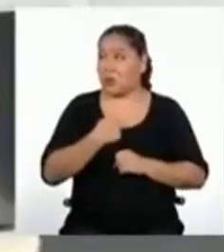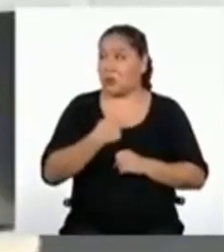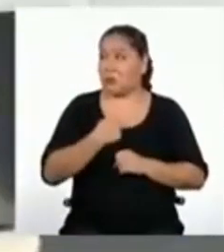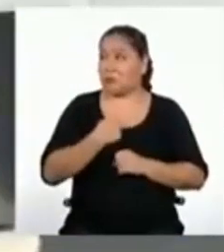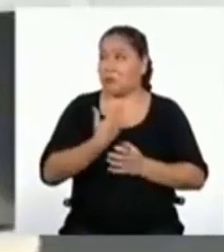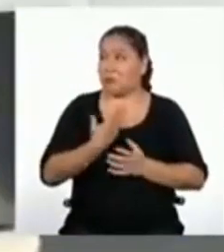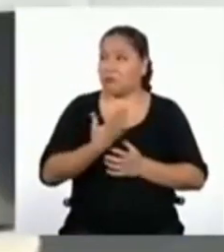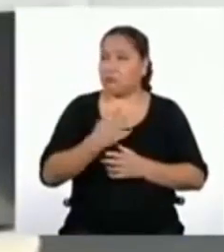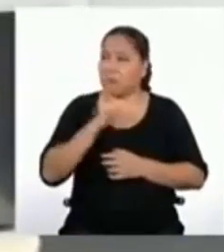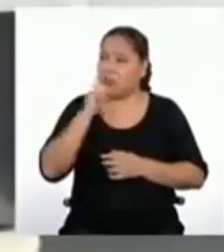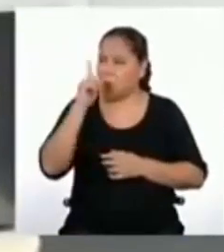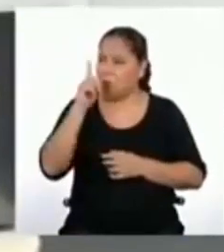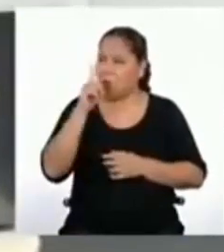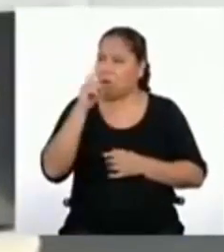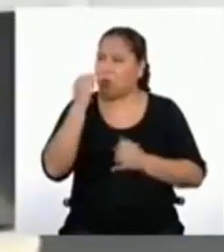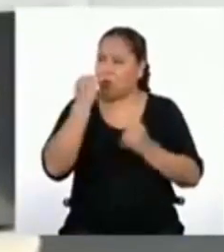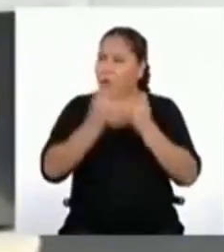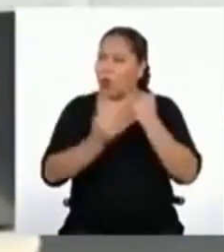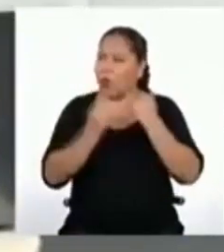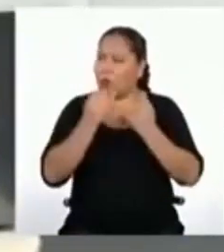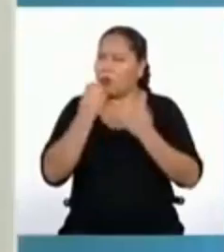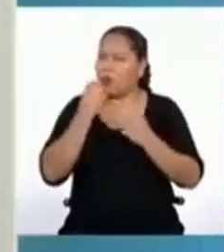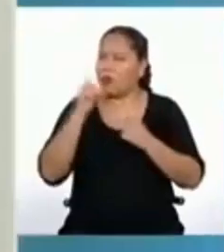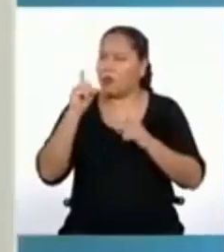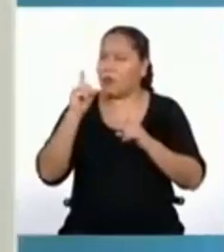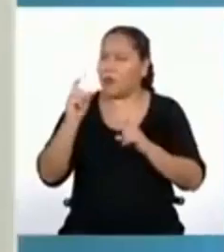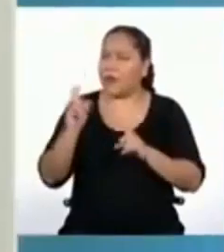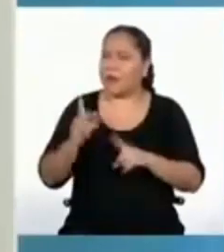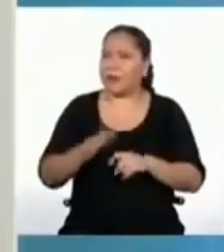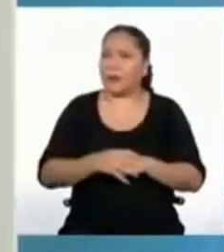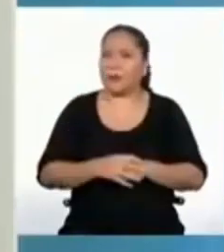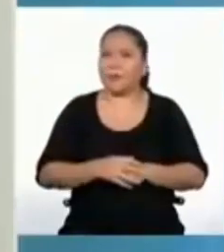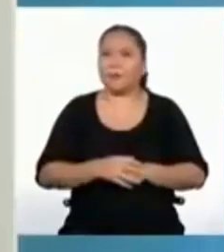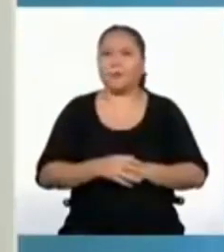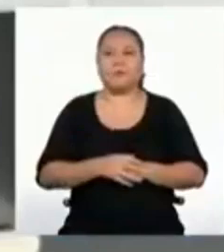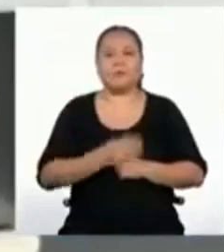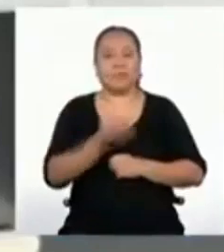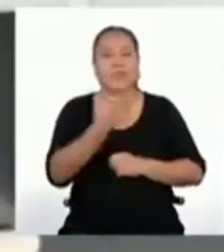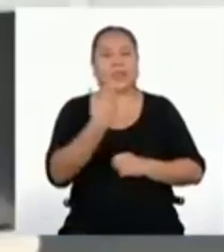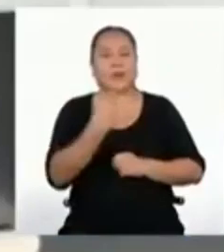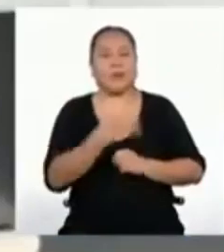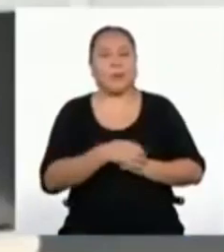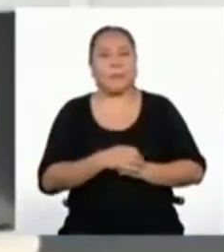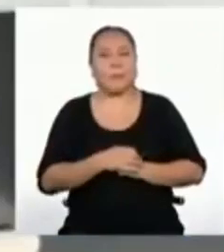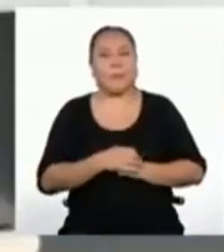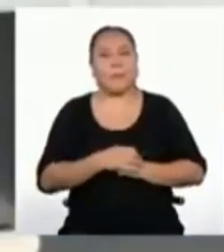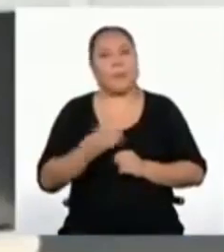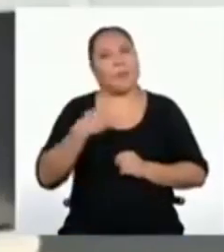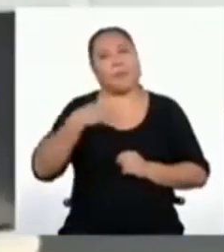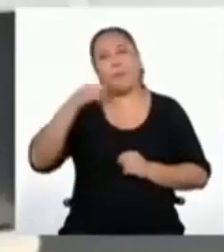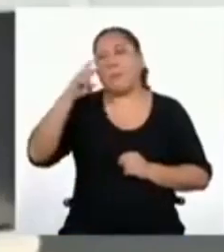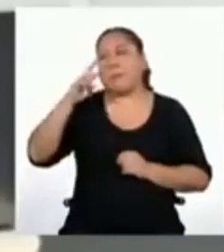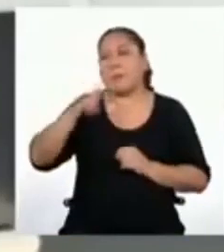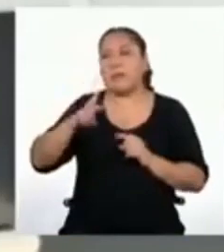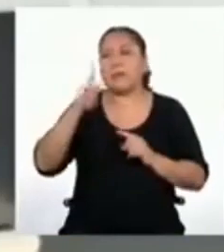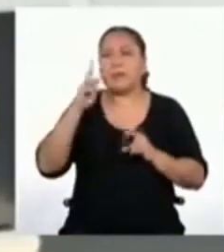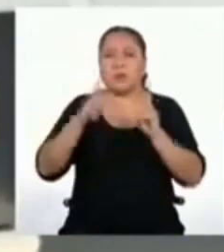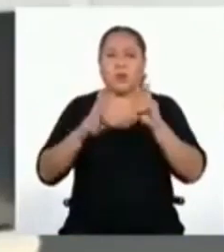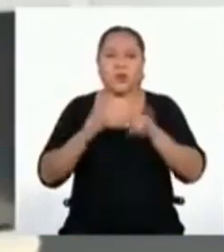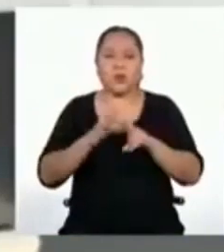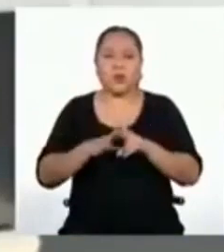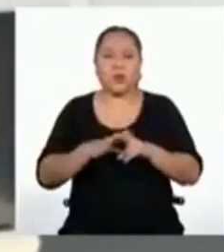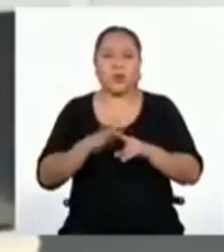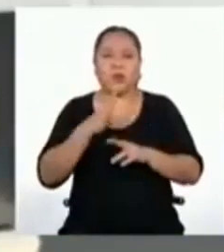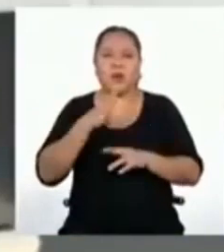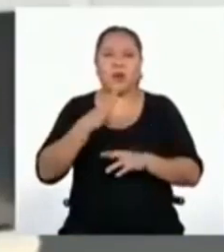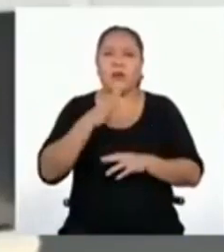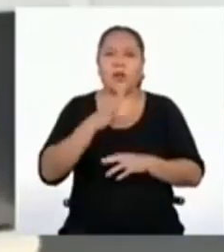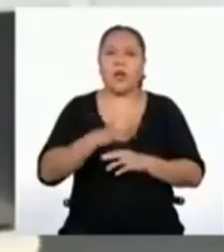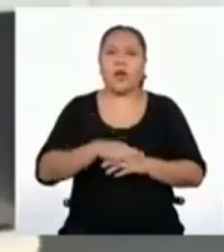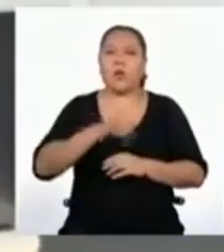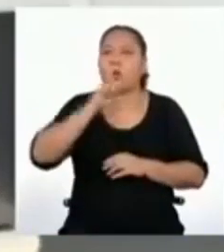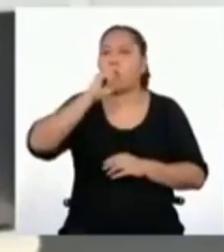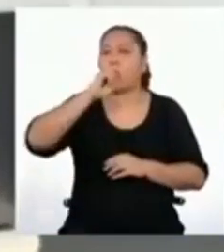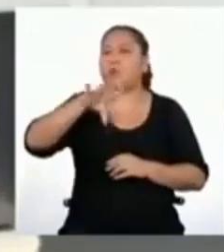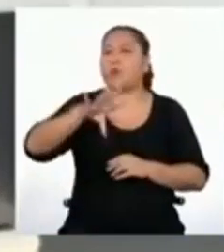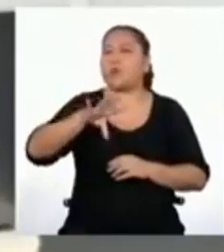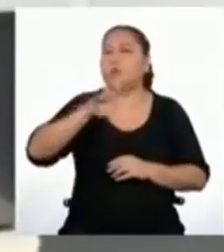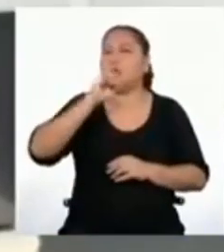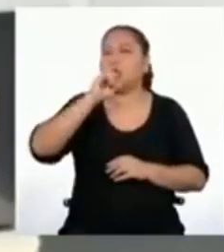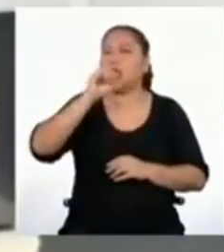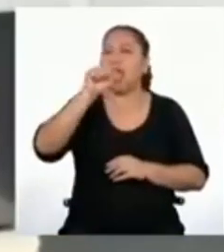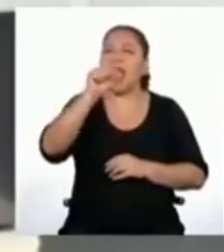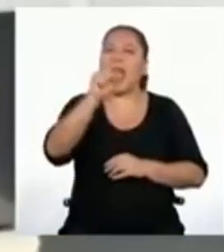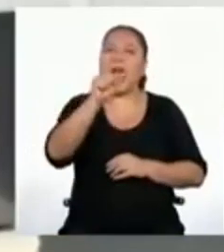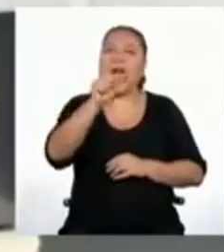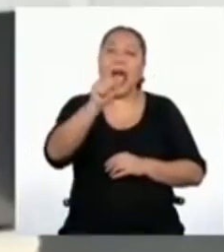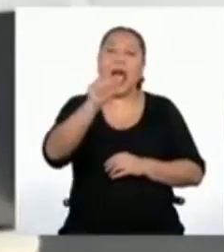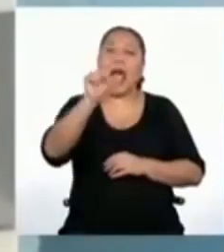parte, tengo una última pregunta. Dime, Yeremis. He notado que se habla mucho de ser asertivos.